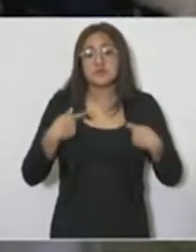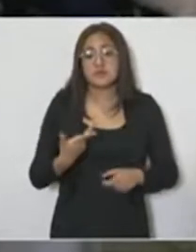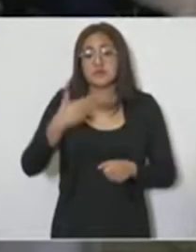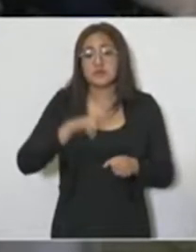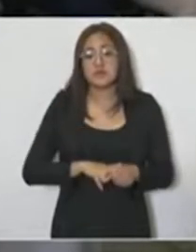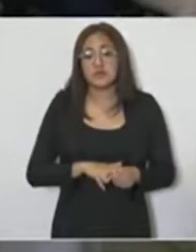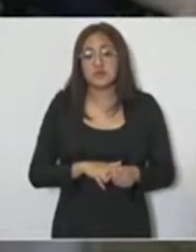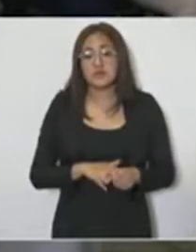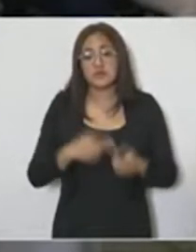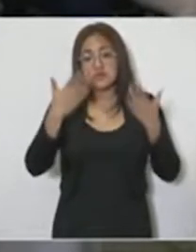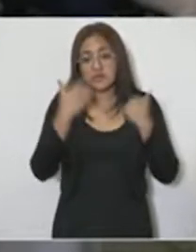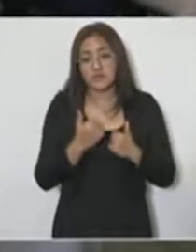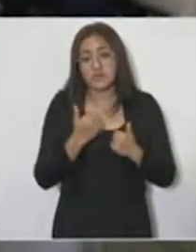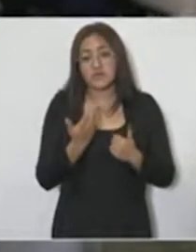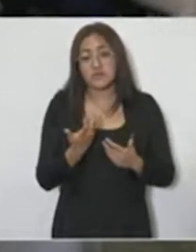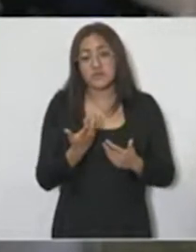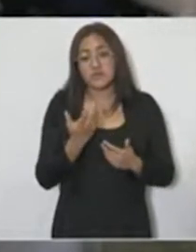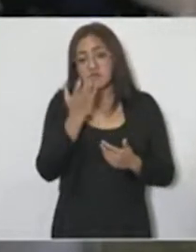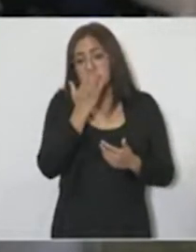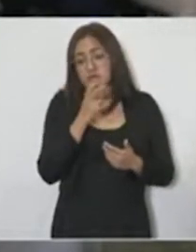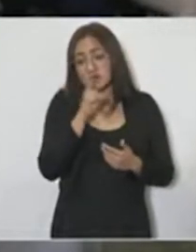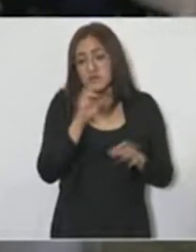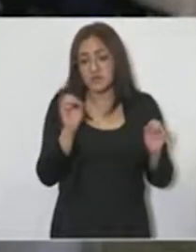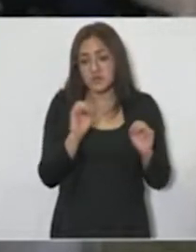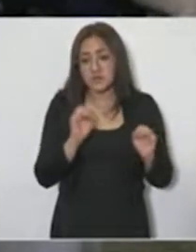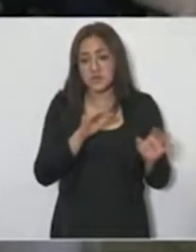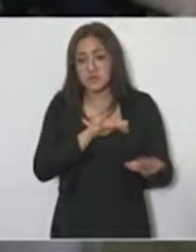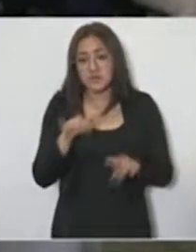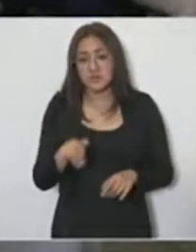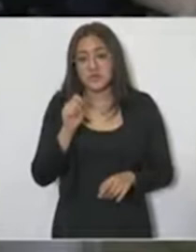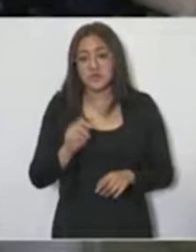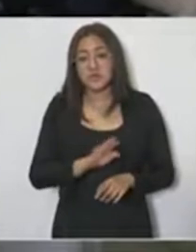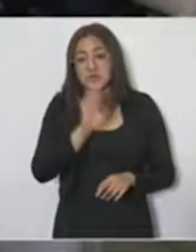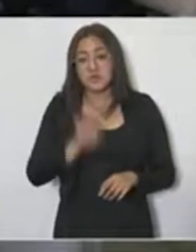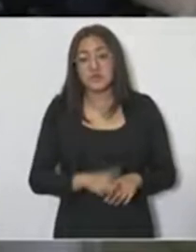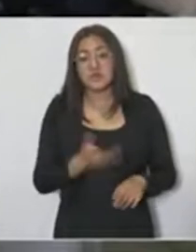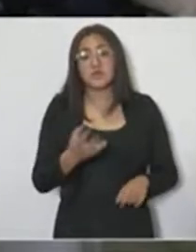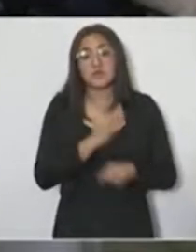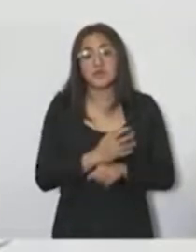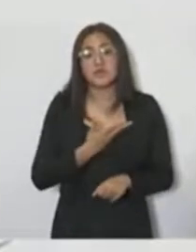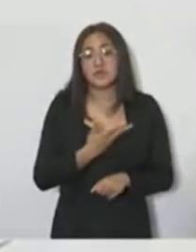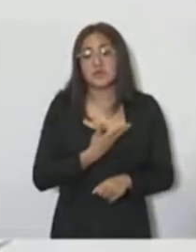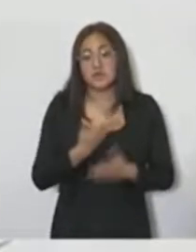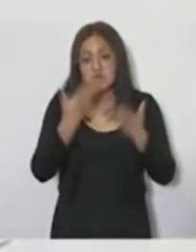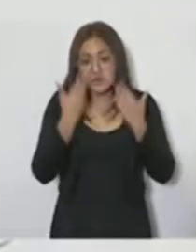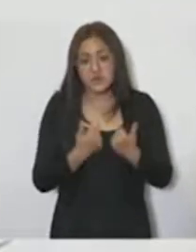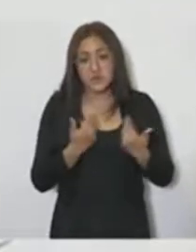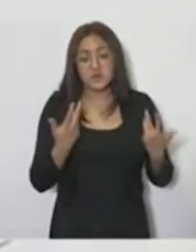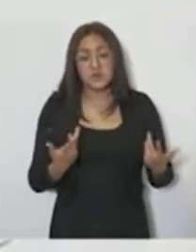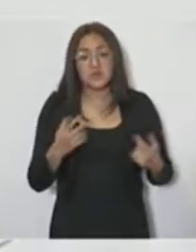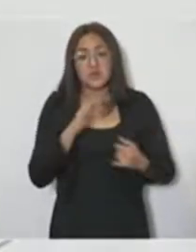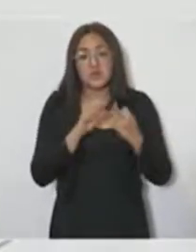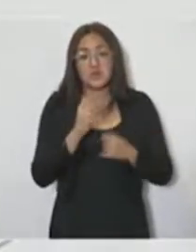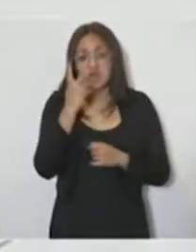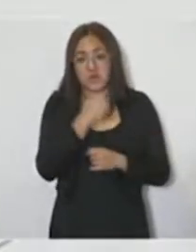hospitalizados no tenemos tubados. En lo que respecta a defunciones, no hubo defunciones en las últimas